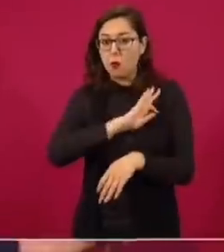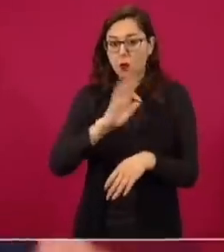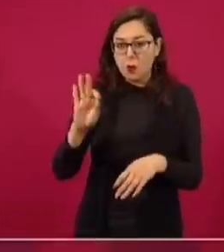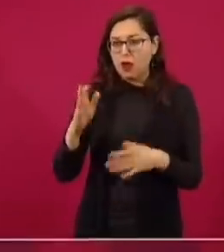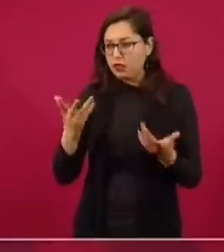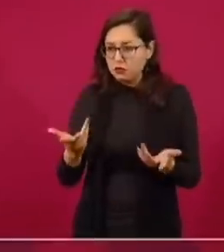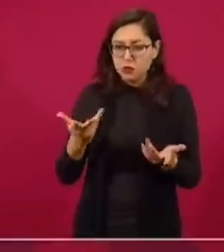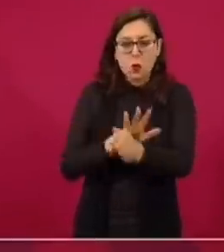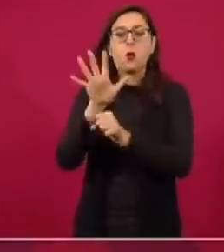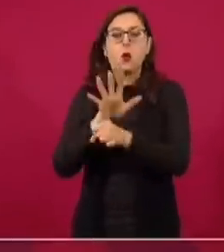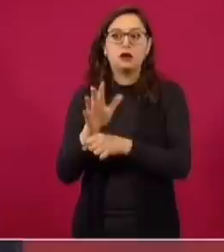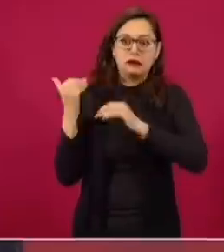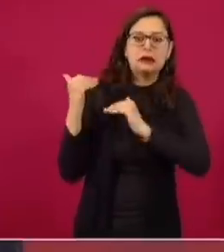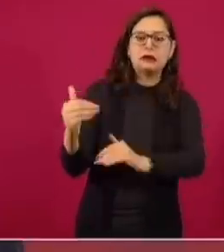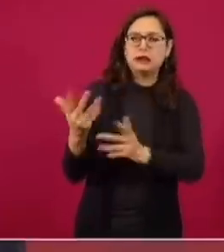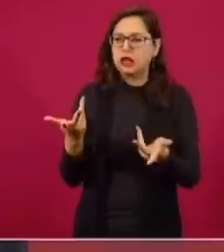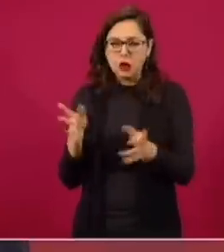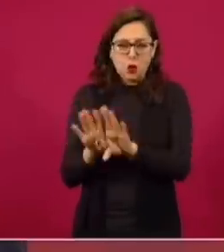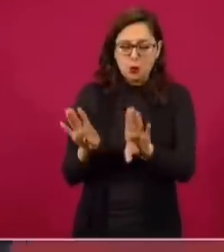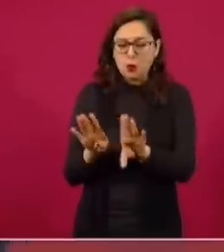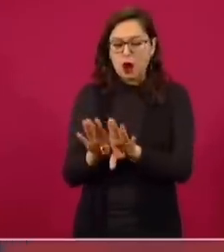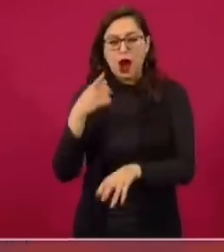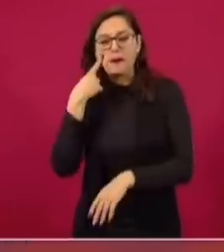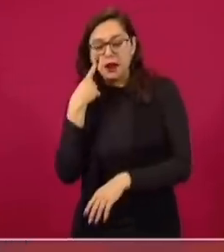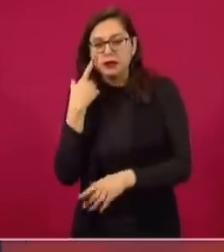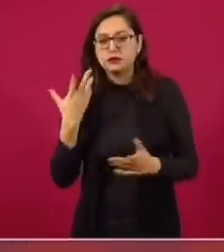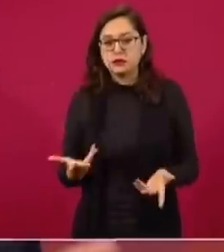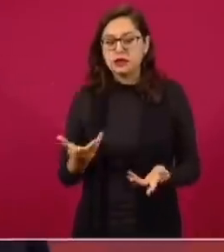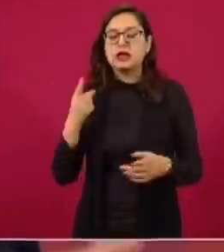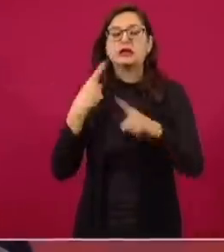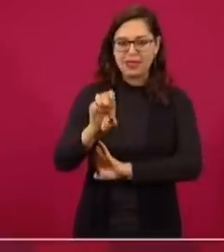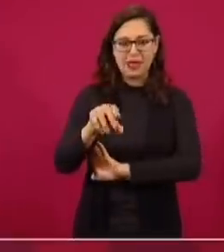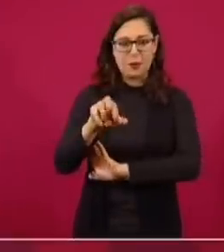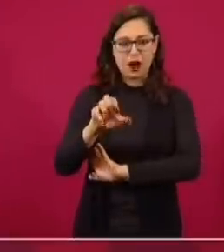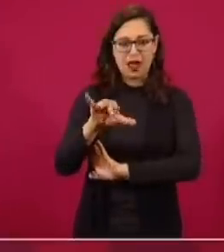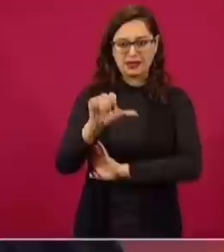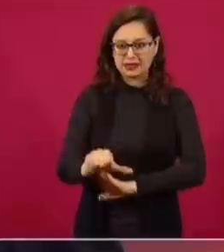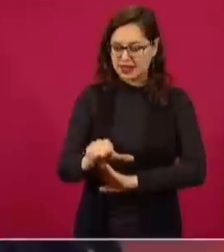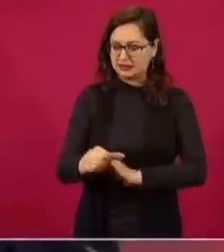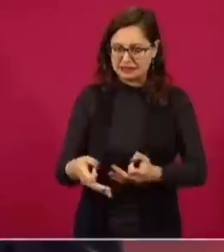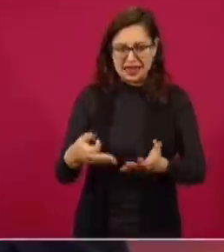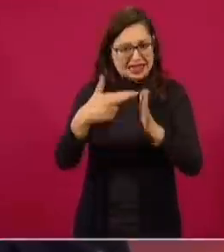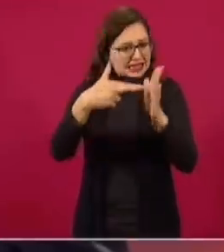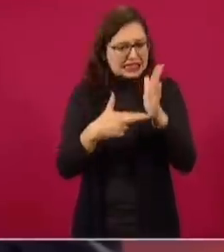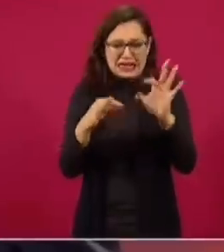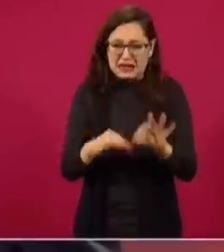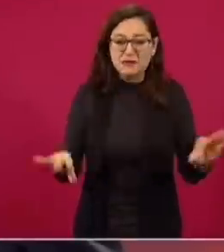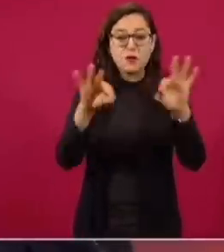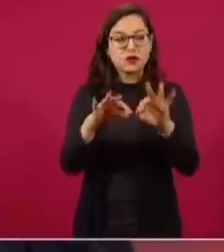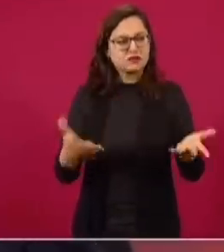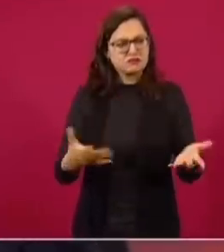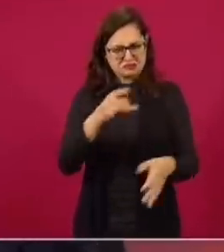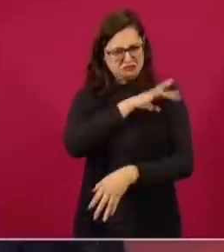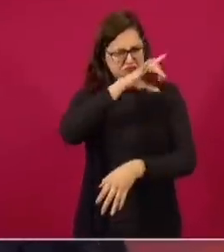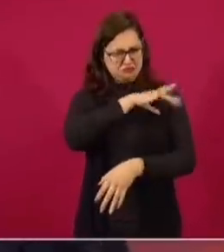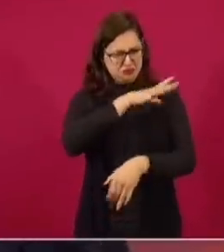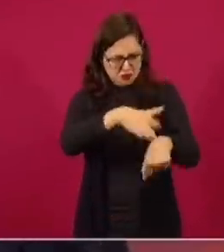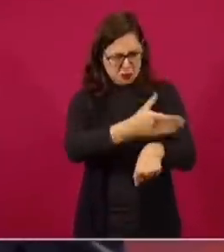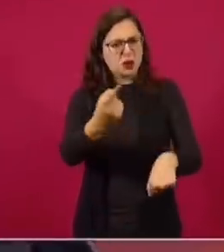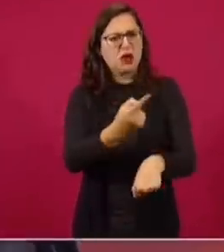De una vez a ver, quiénes sí pueden transparentar sus bienes y quiénes no. Y para decirlo coloquialmente, el nada debe, nada teme.